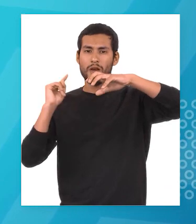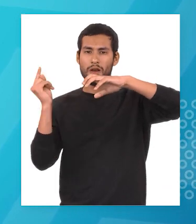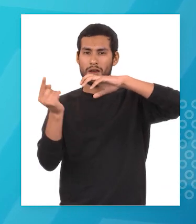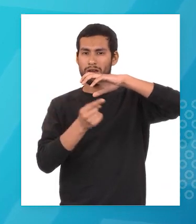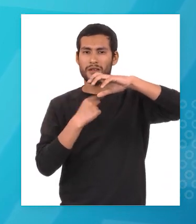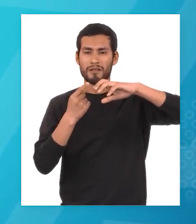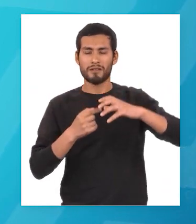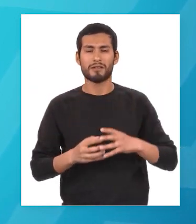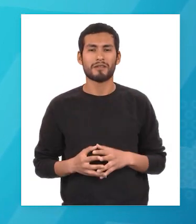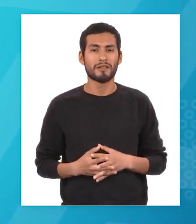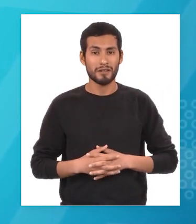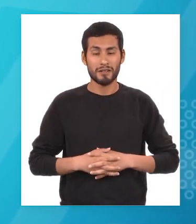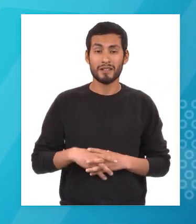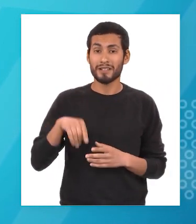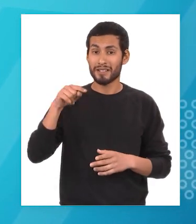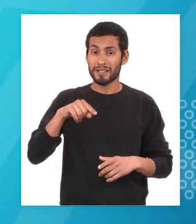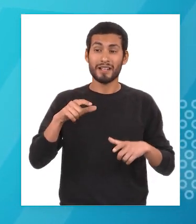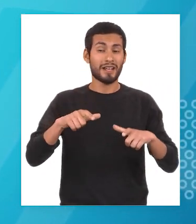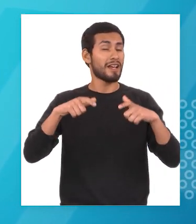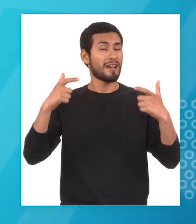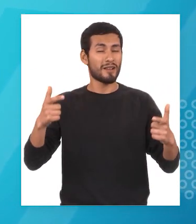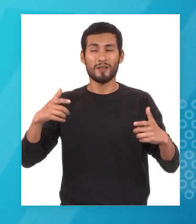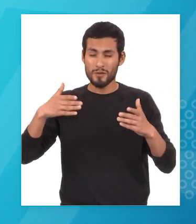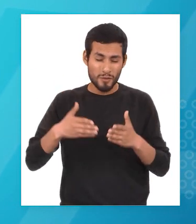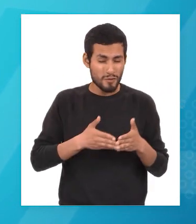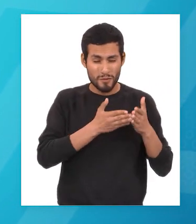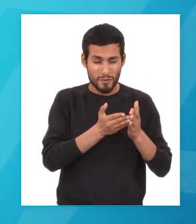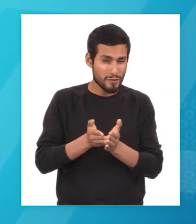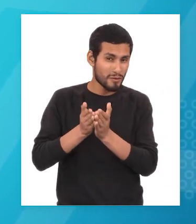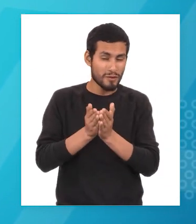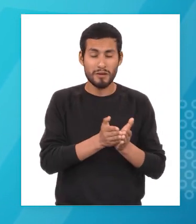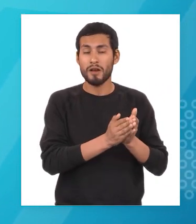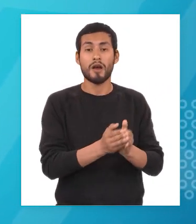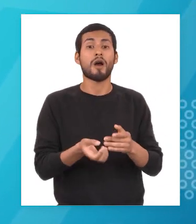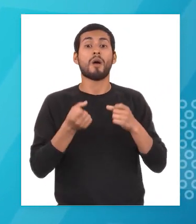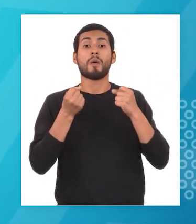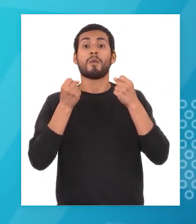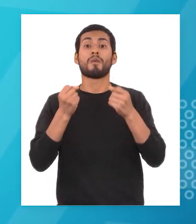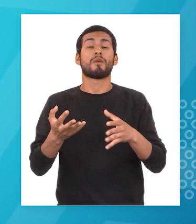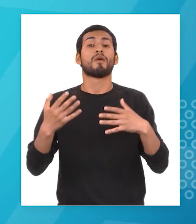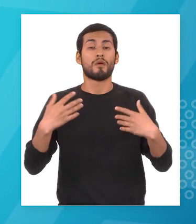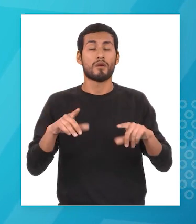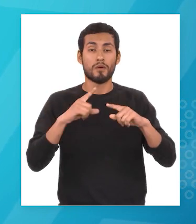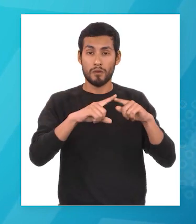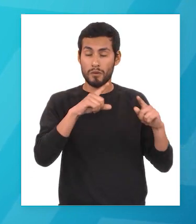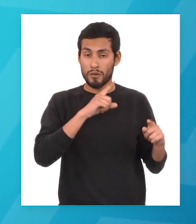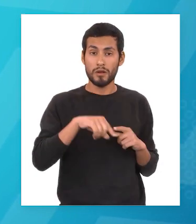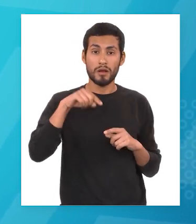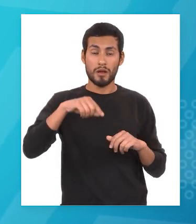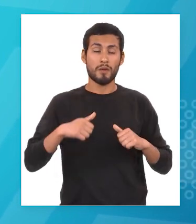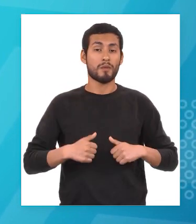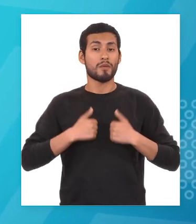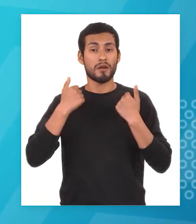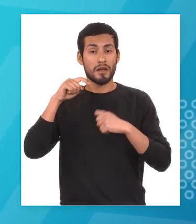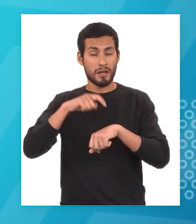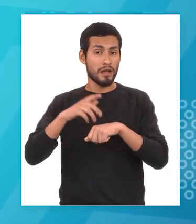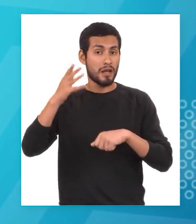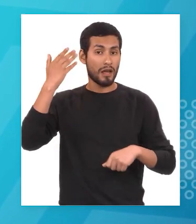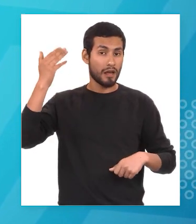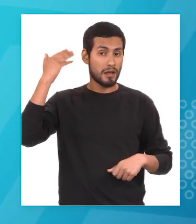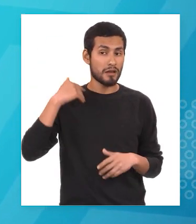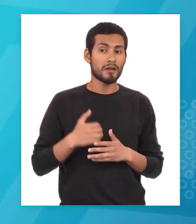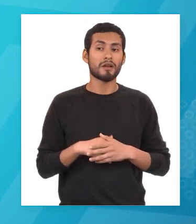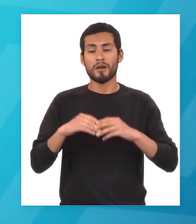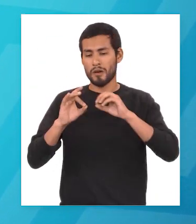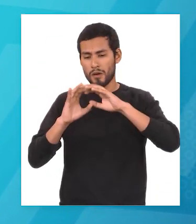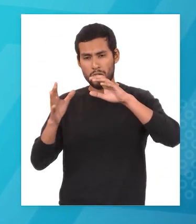es la tierra estas grandes expediciones tuvieron impacto en diferentes aspectos de la vida en esa